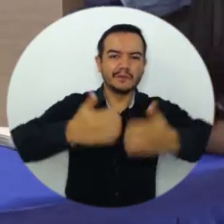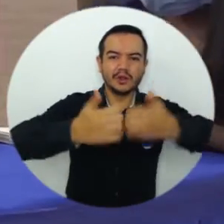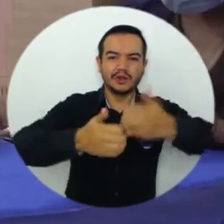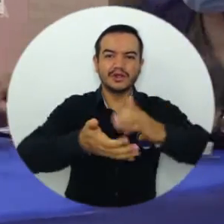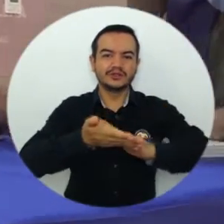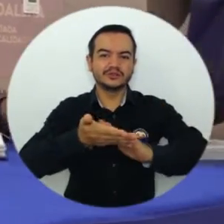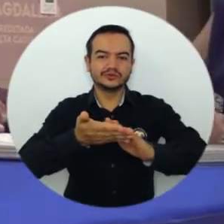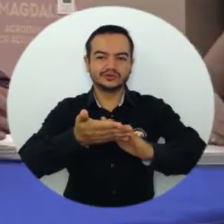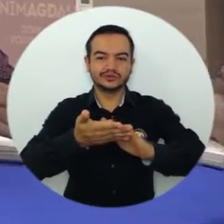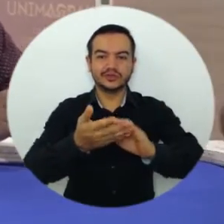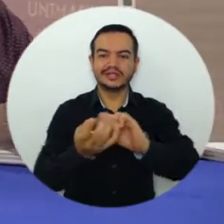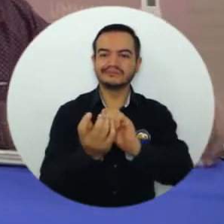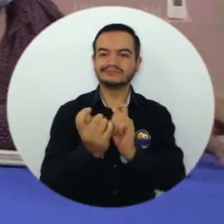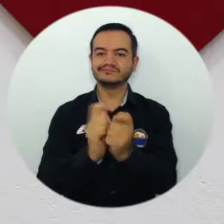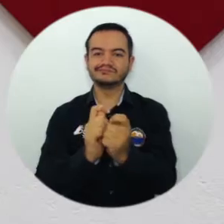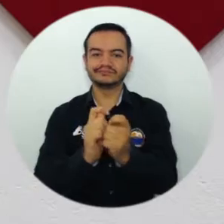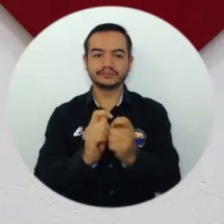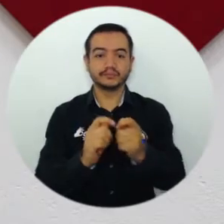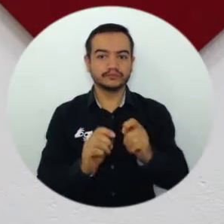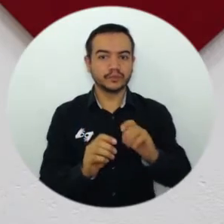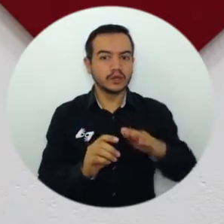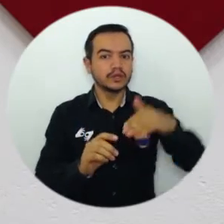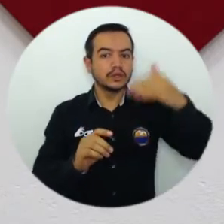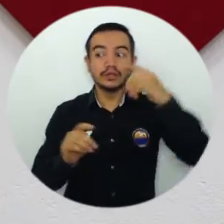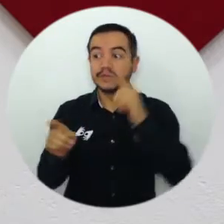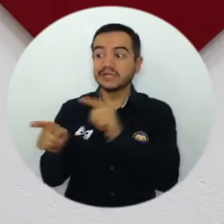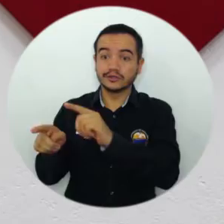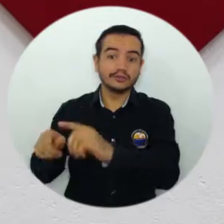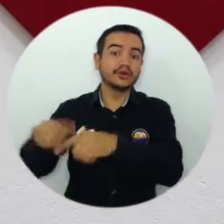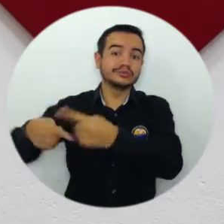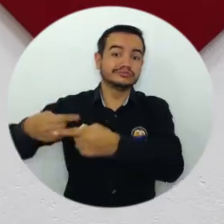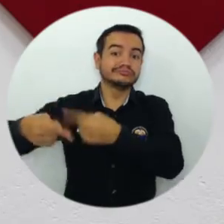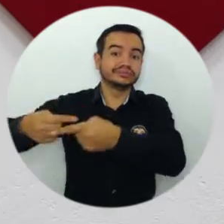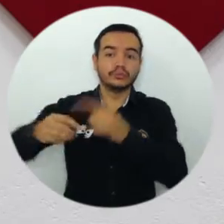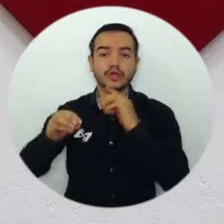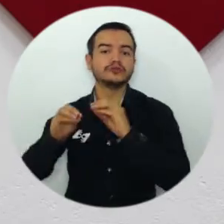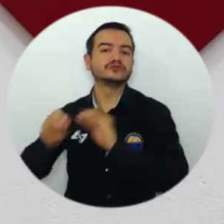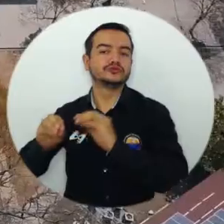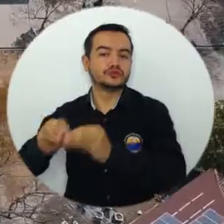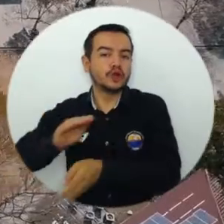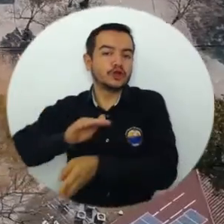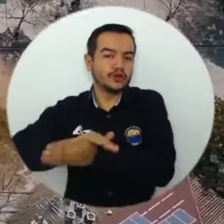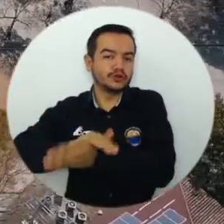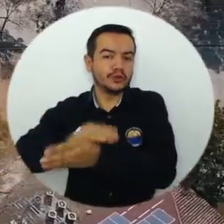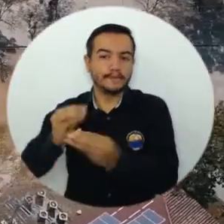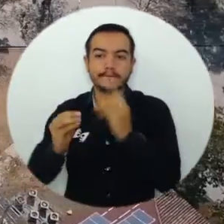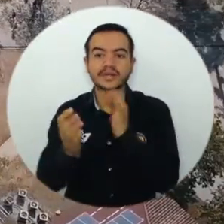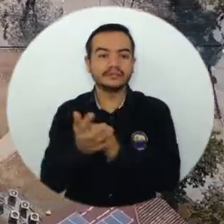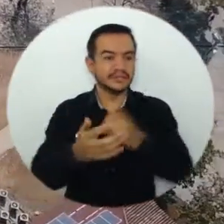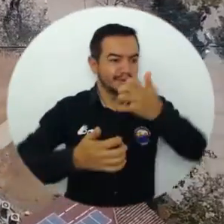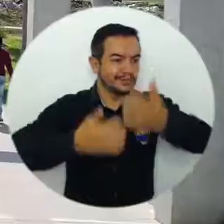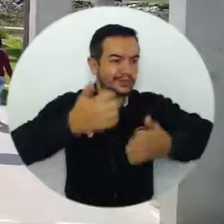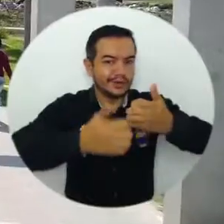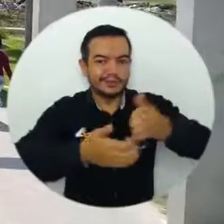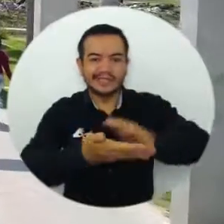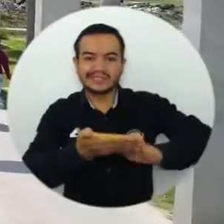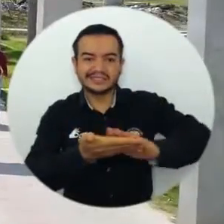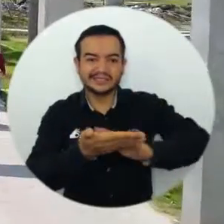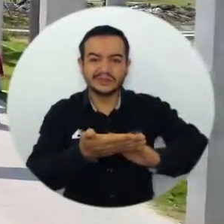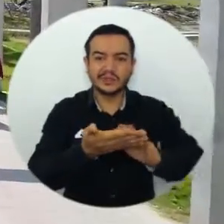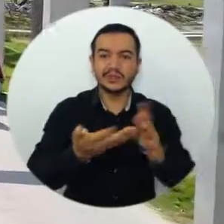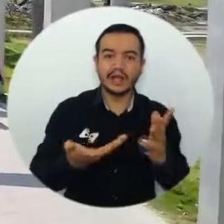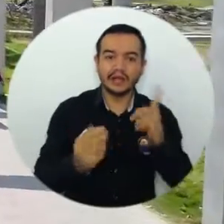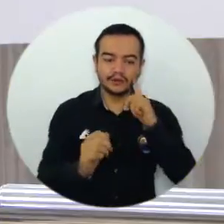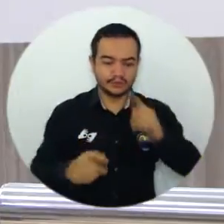que lleven de una manera diferente. Vendrán otras cortes y seguiremos capacitándolo para resolver cada dificultad que